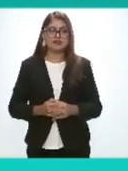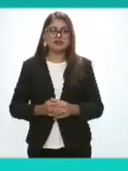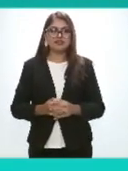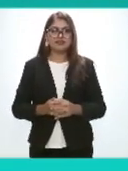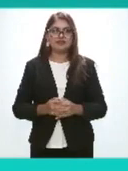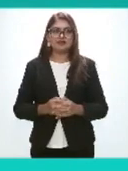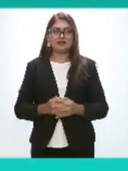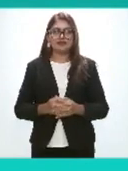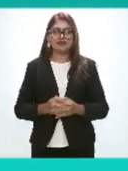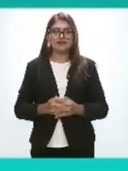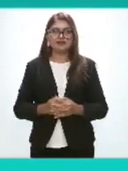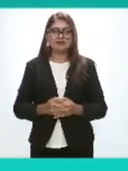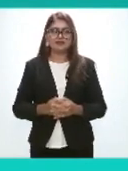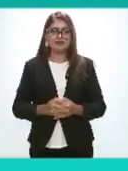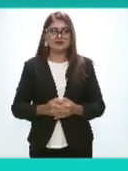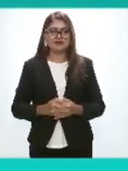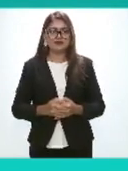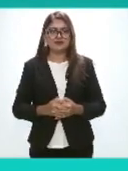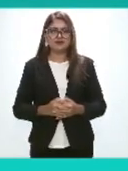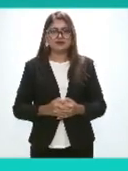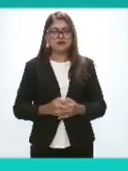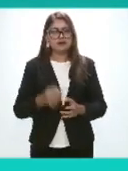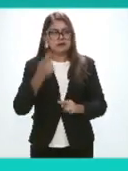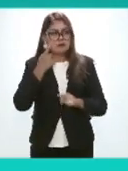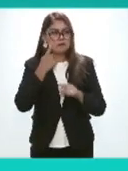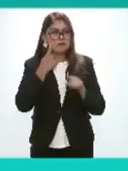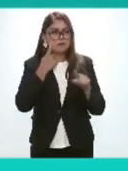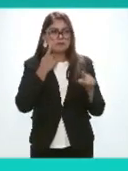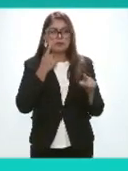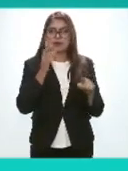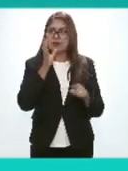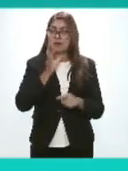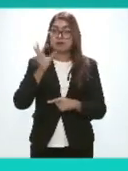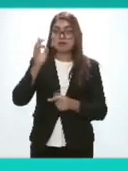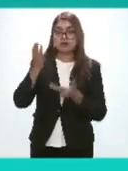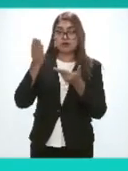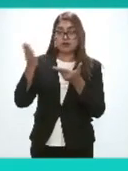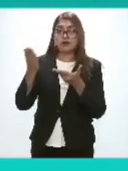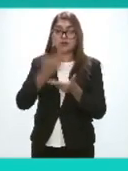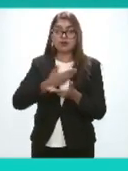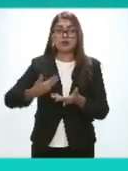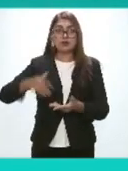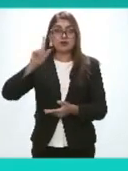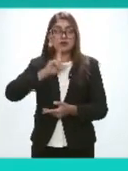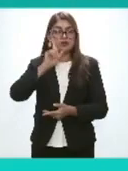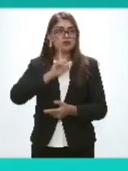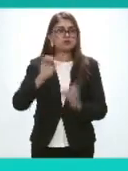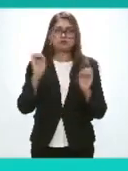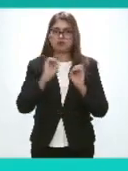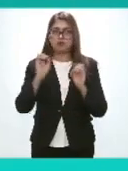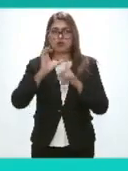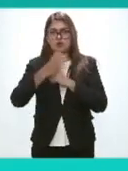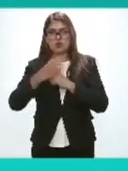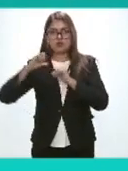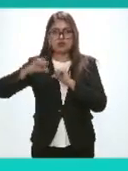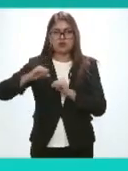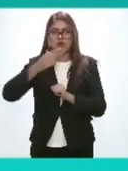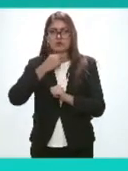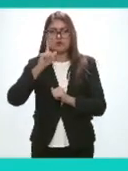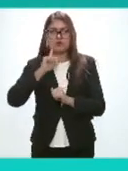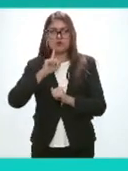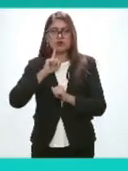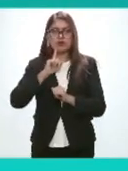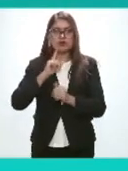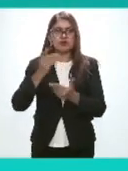por lo que alcanzo a ver este el informe presenta que no tenemos a ningún comisionada comisionado